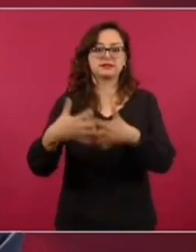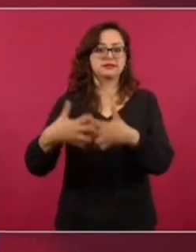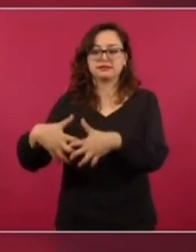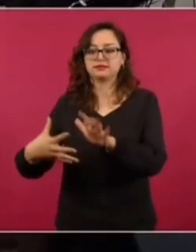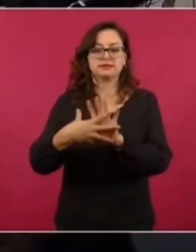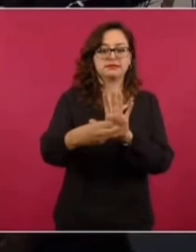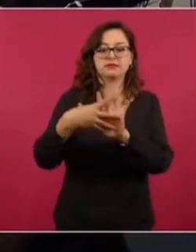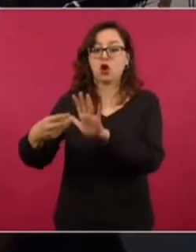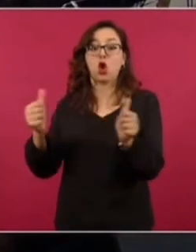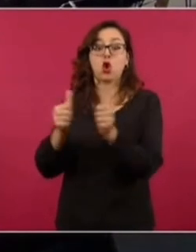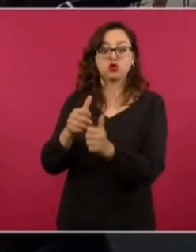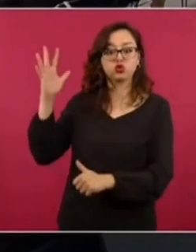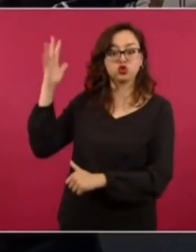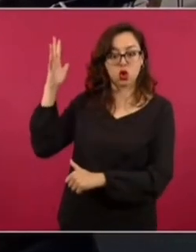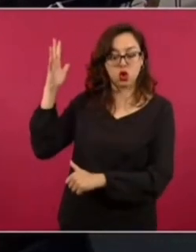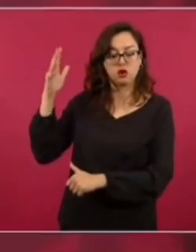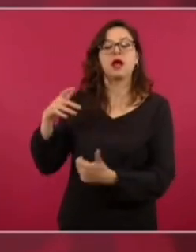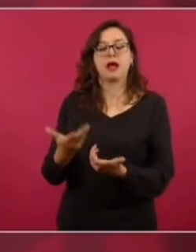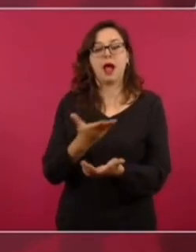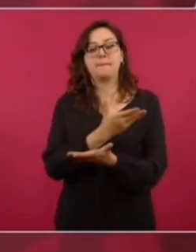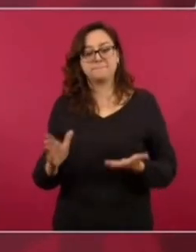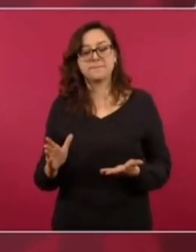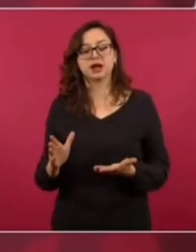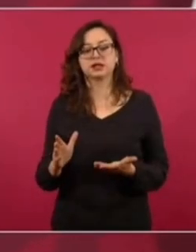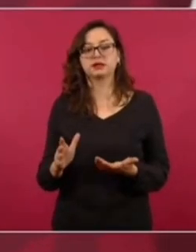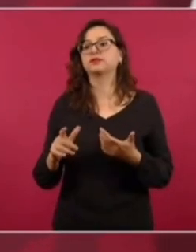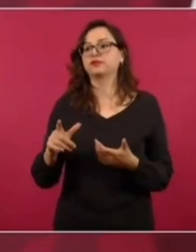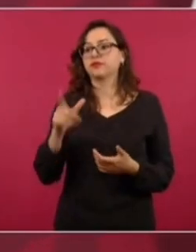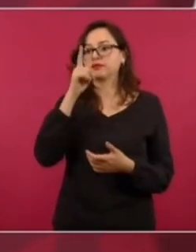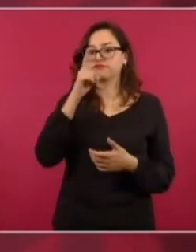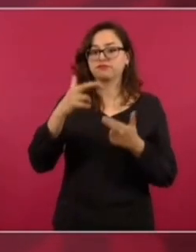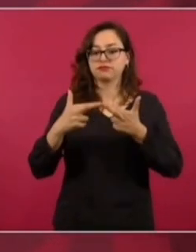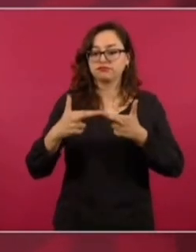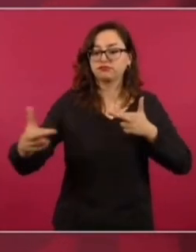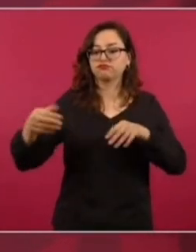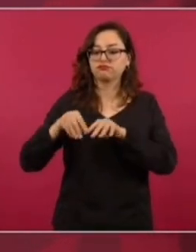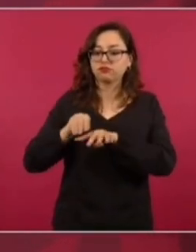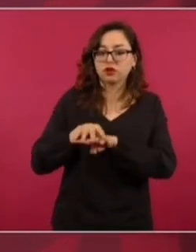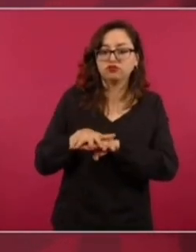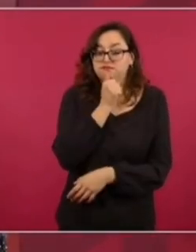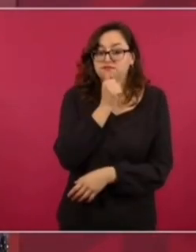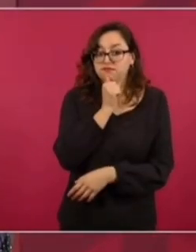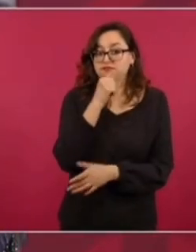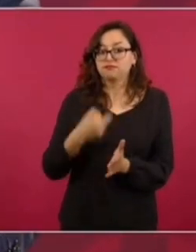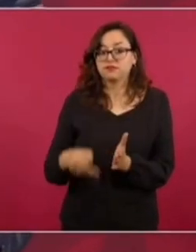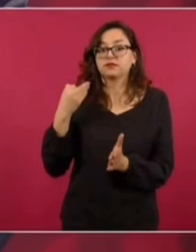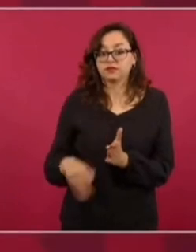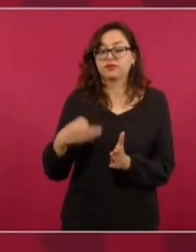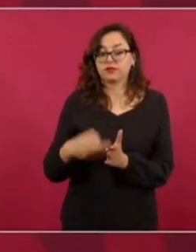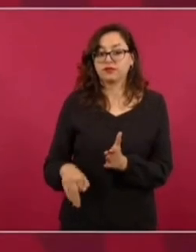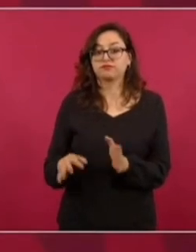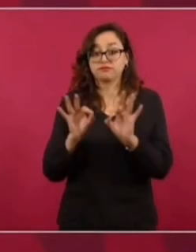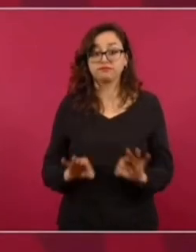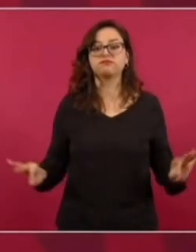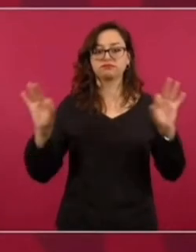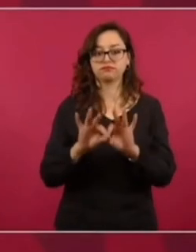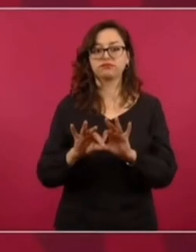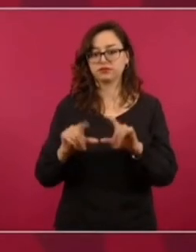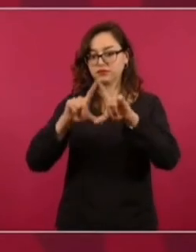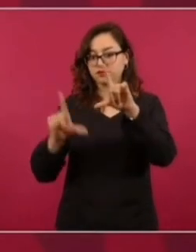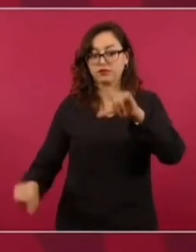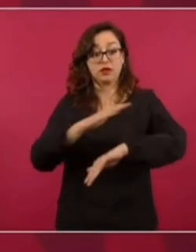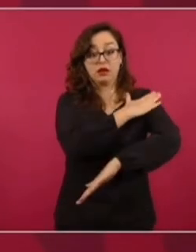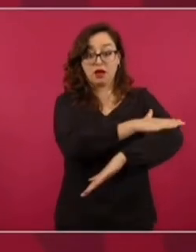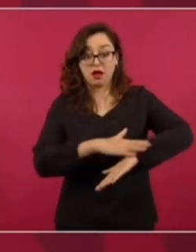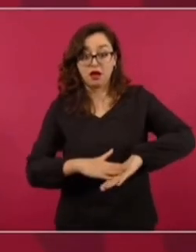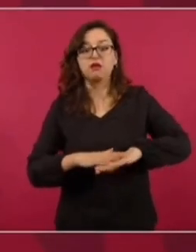la línea de transmisión, el tendido de la línea de transmisión a Baja California para tener ya interconectado todo el país